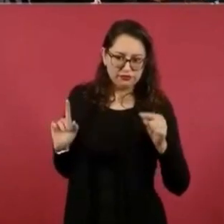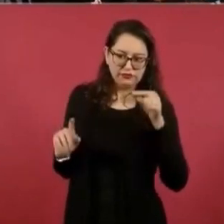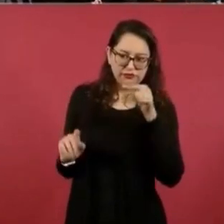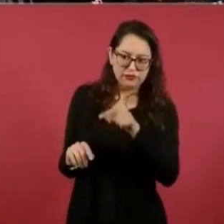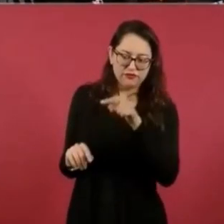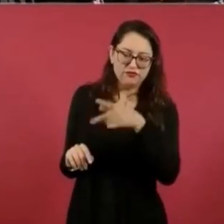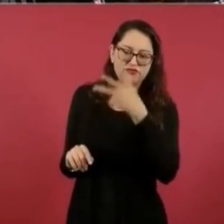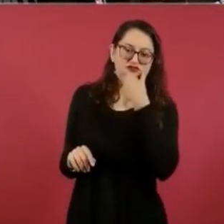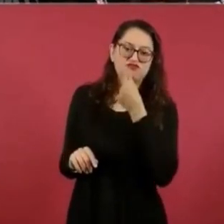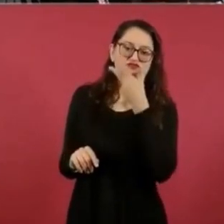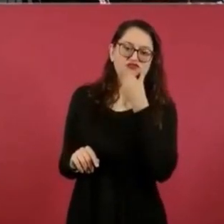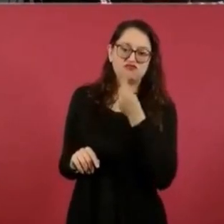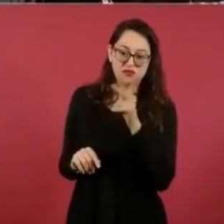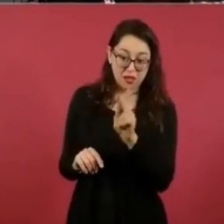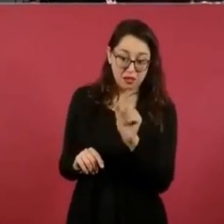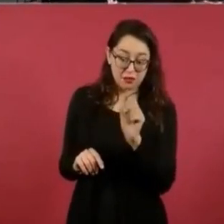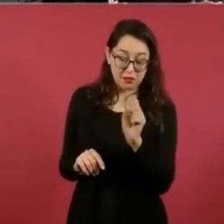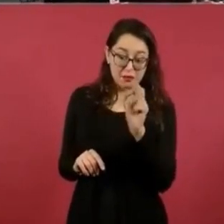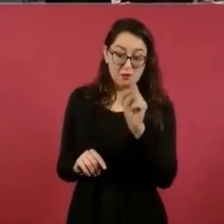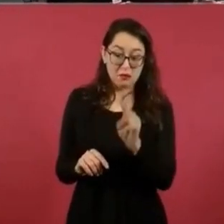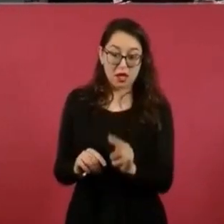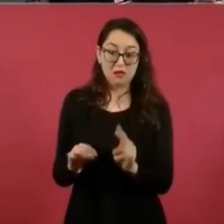que vamos a ver,